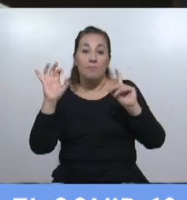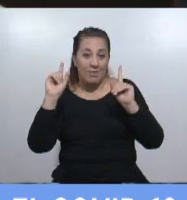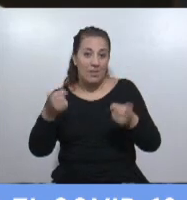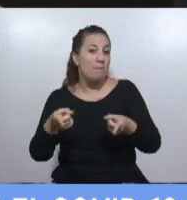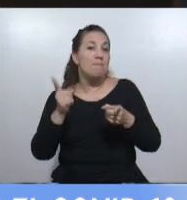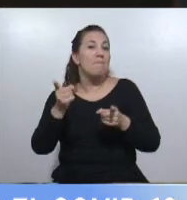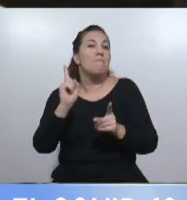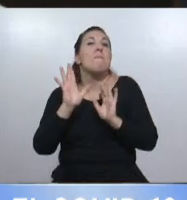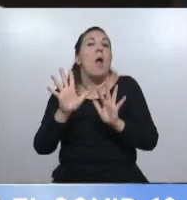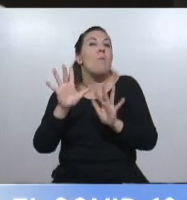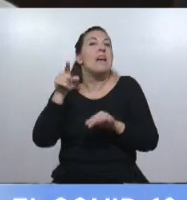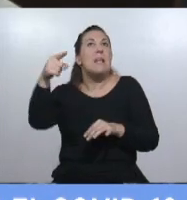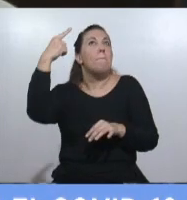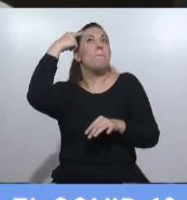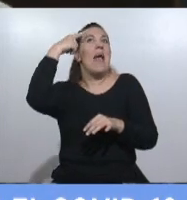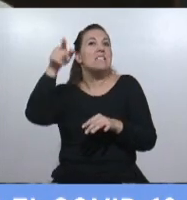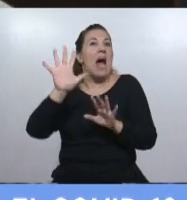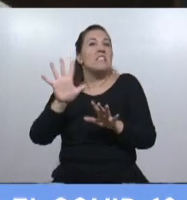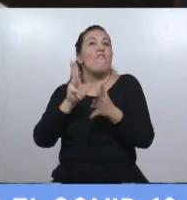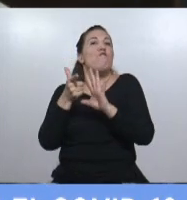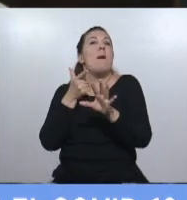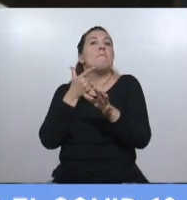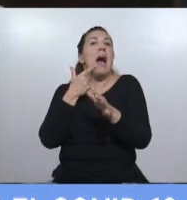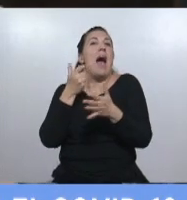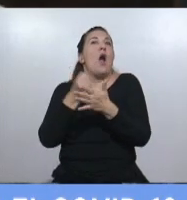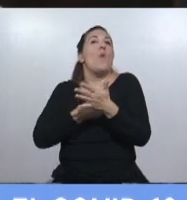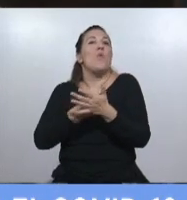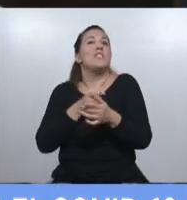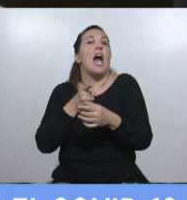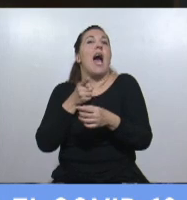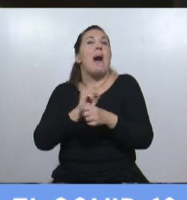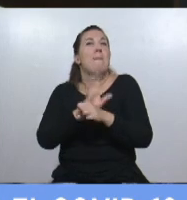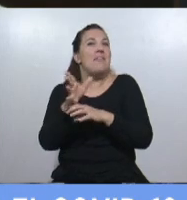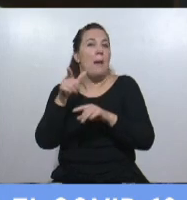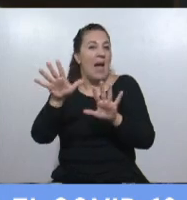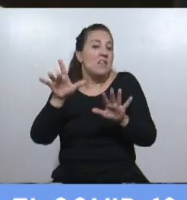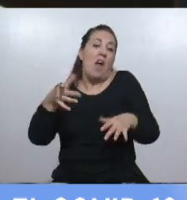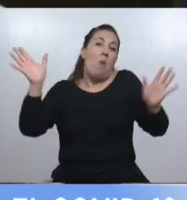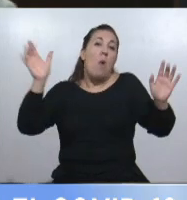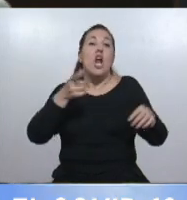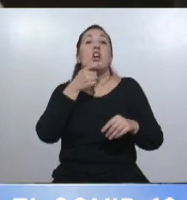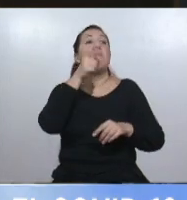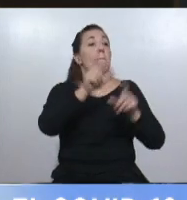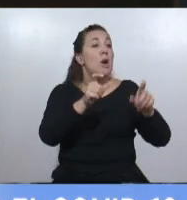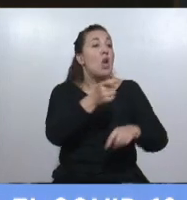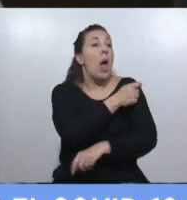filosofía con la que actúan frente a esta pandemia que se salve quien pueda que se vacunen quien pueda